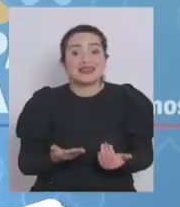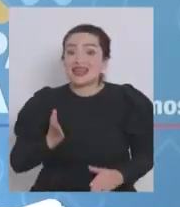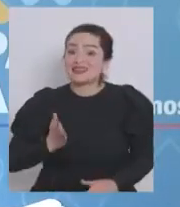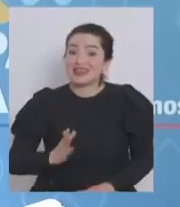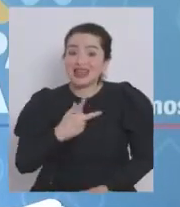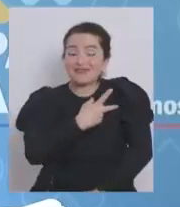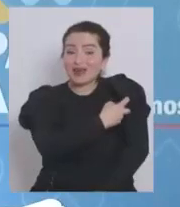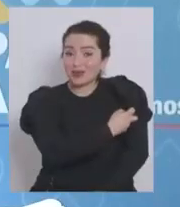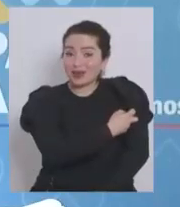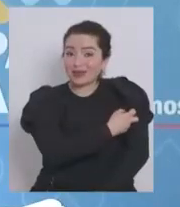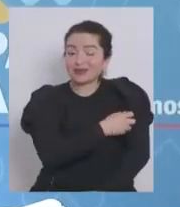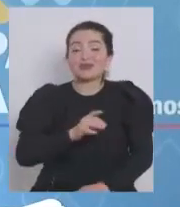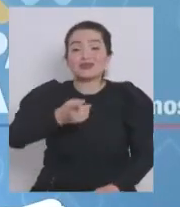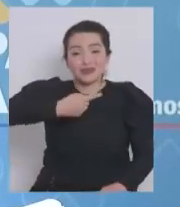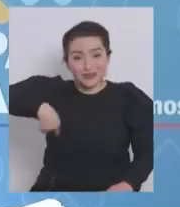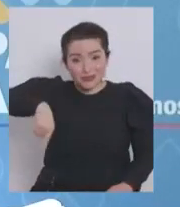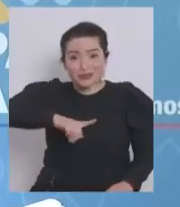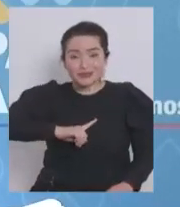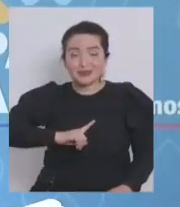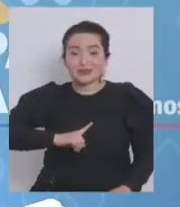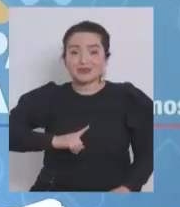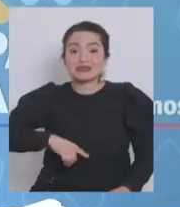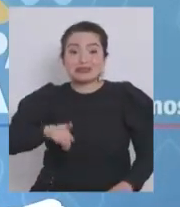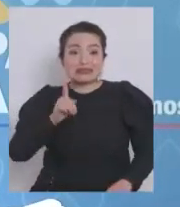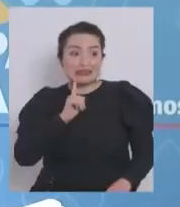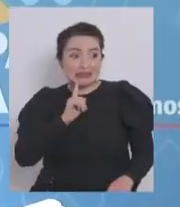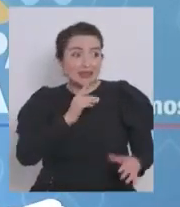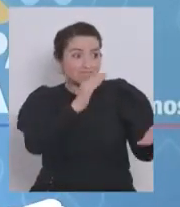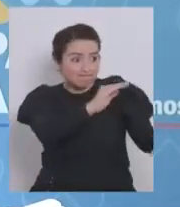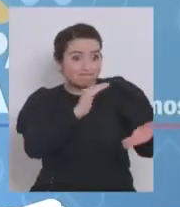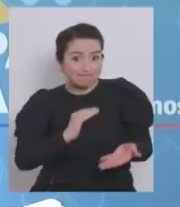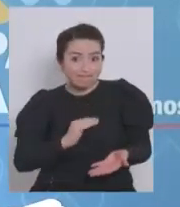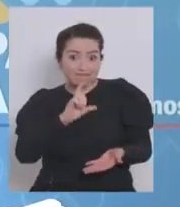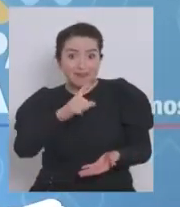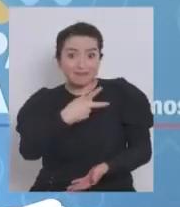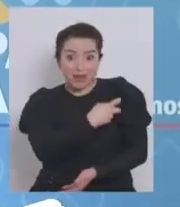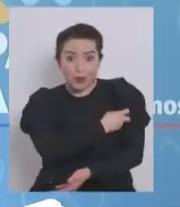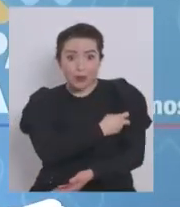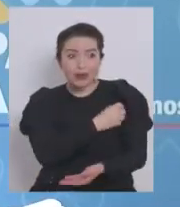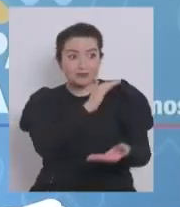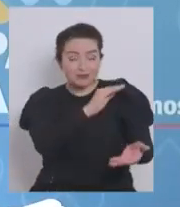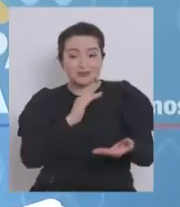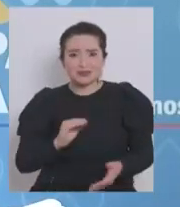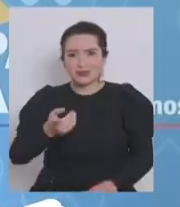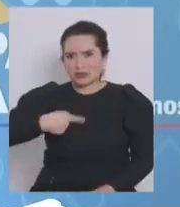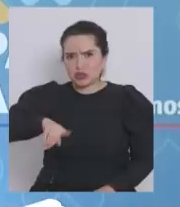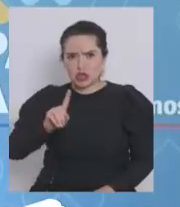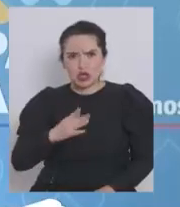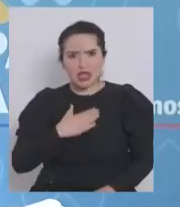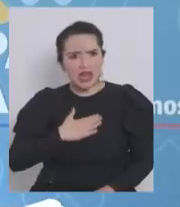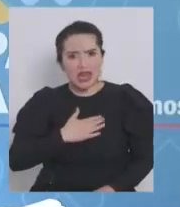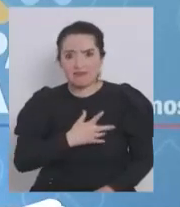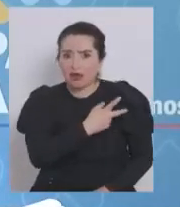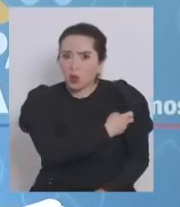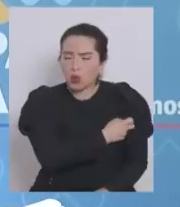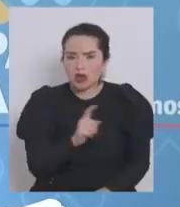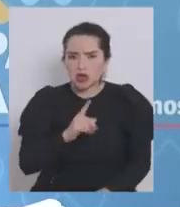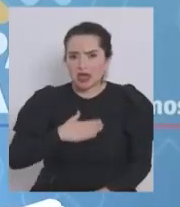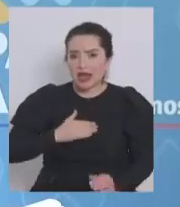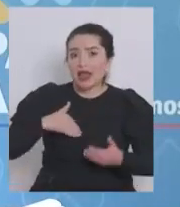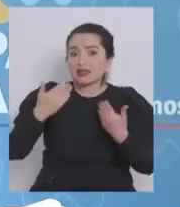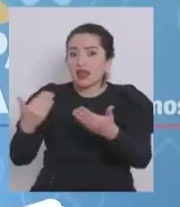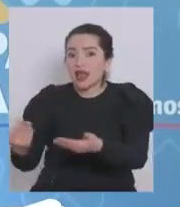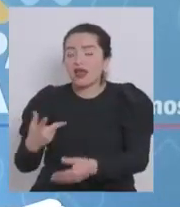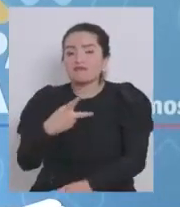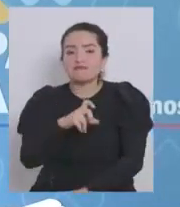vacunando y si nosotros, obviamente, contamos con las vacunas suficientes, porque no es que no queramos contar con vacunas ni entregar vacunas.